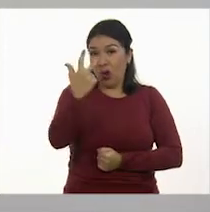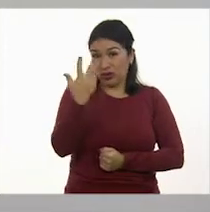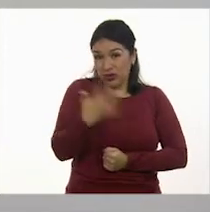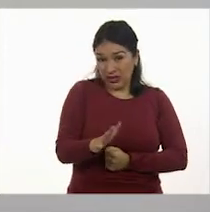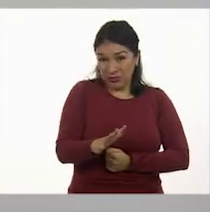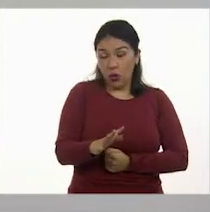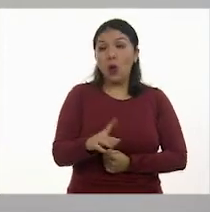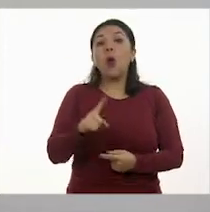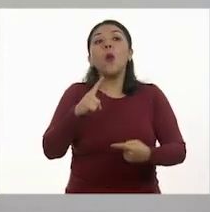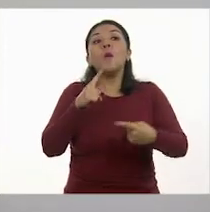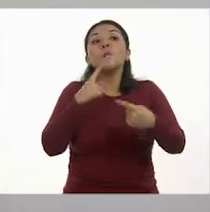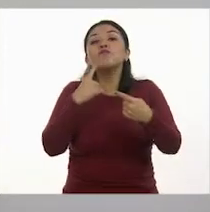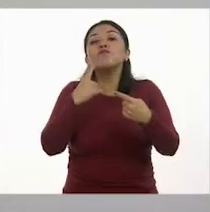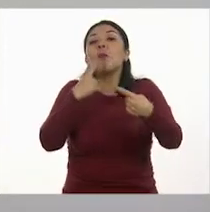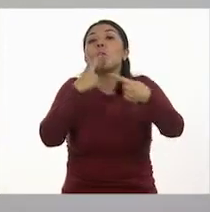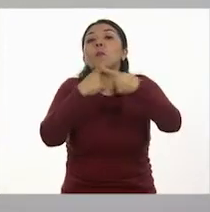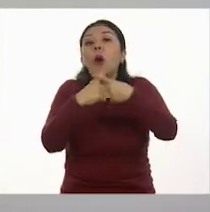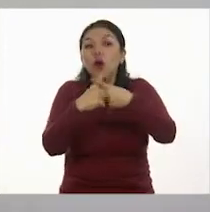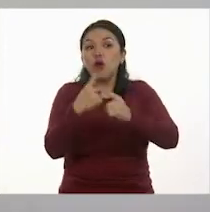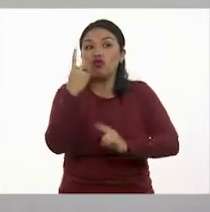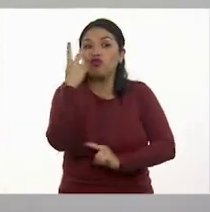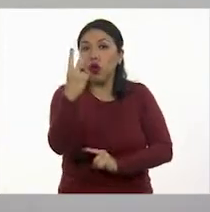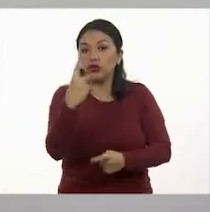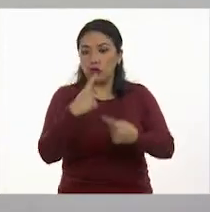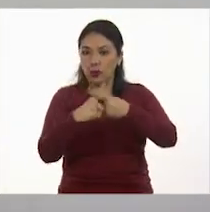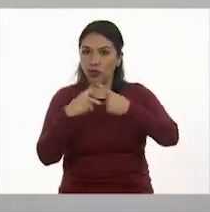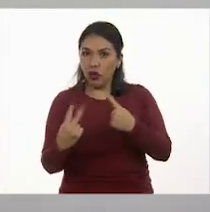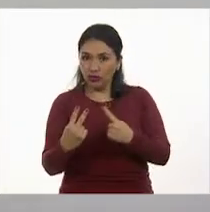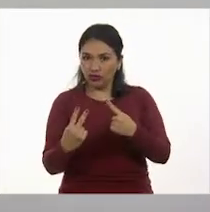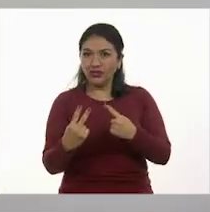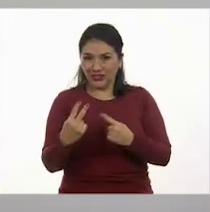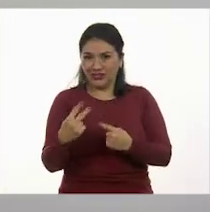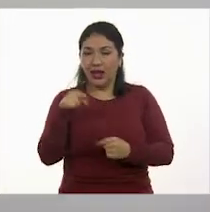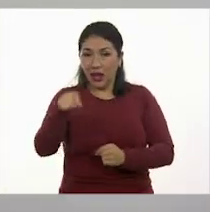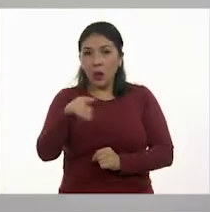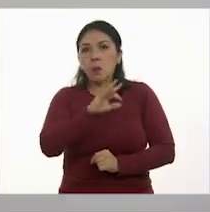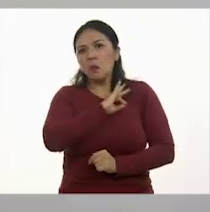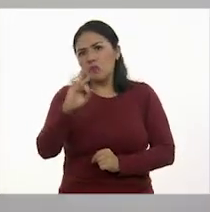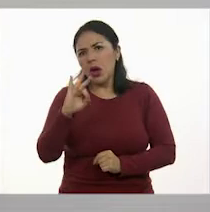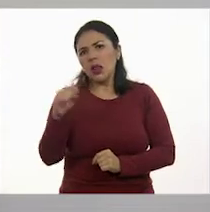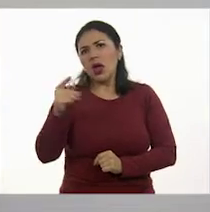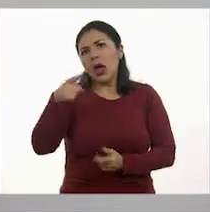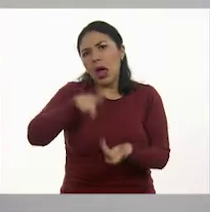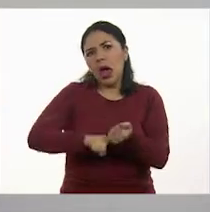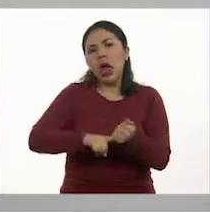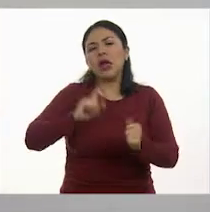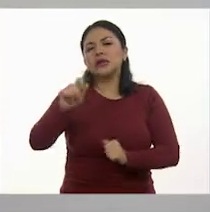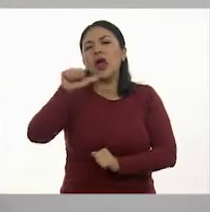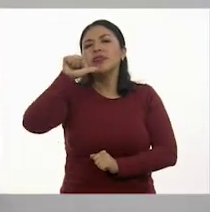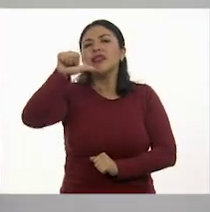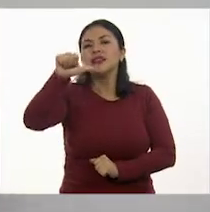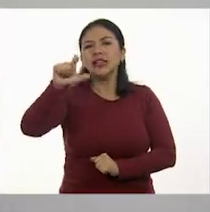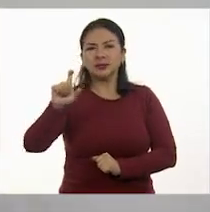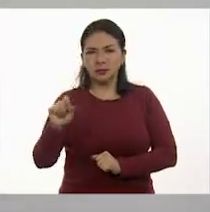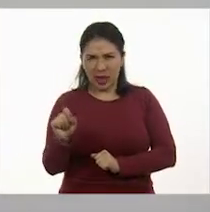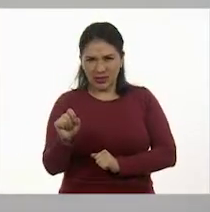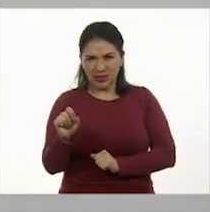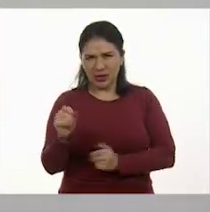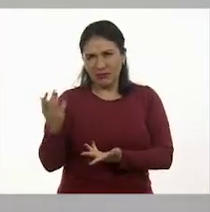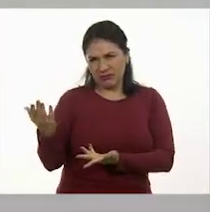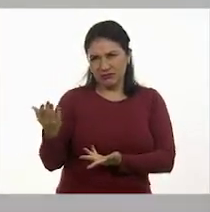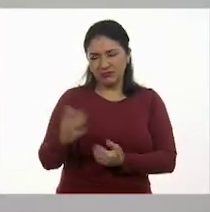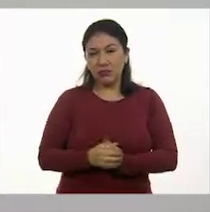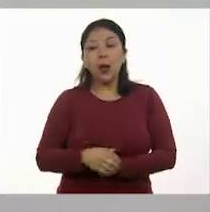multiplico tanto el numerador como denominador por dos, pues podría ser dieciséis veinteavos. Ajá.